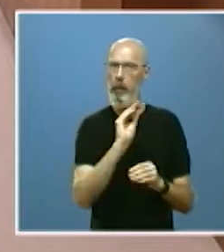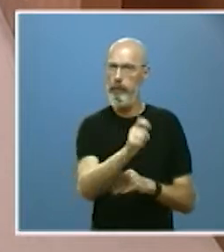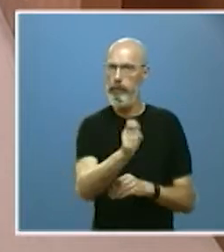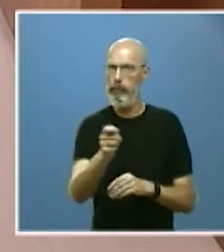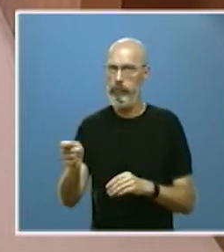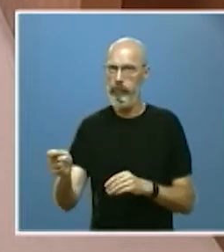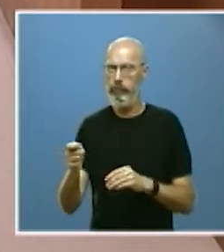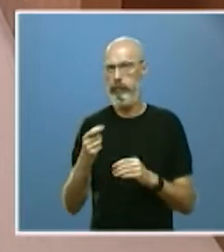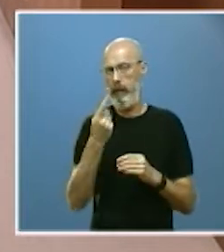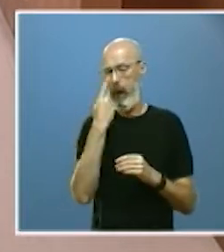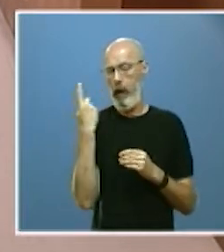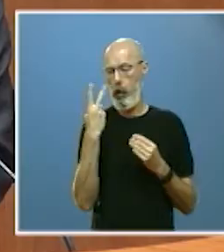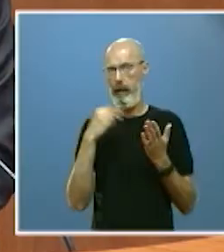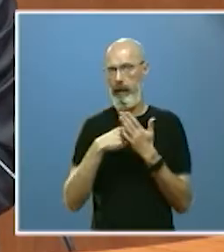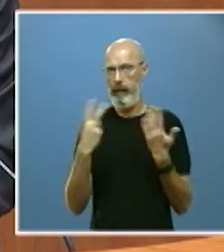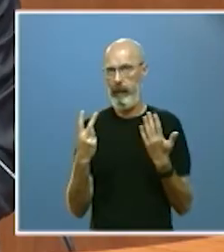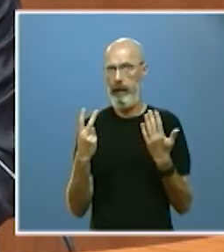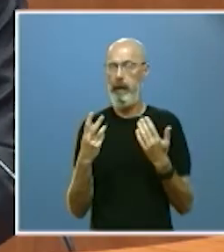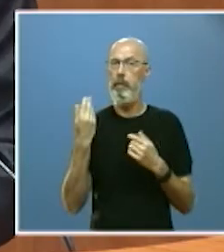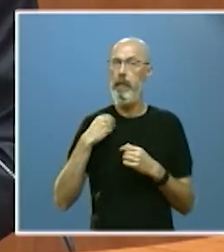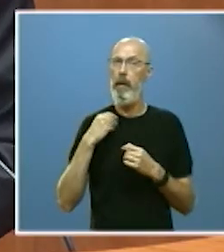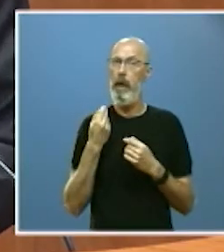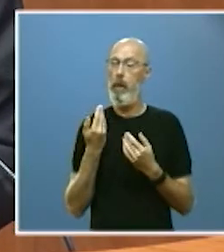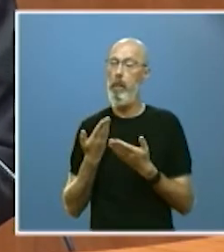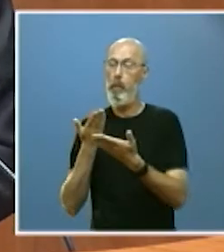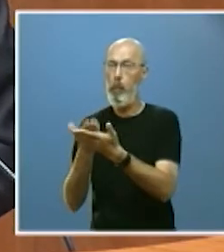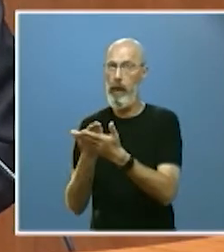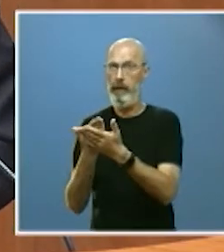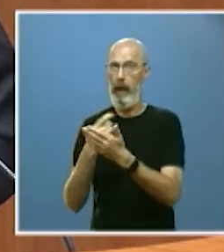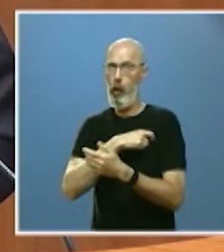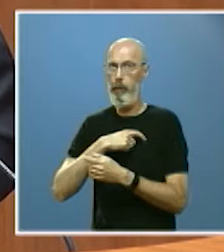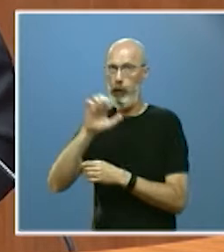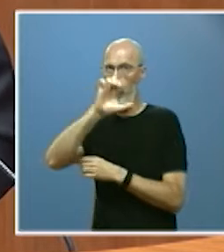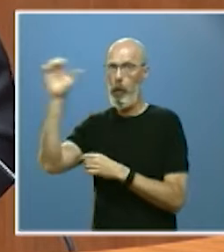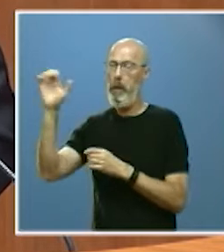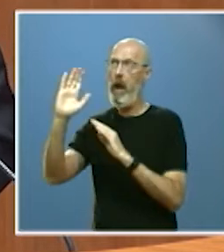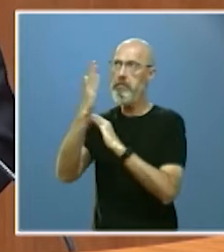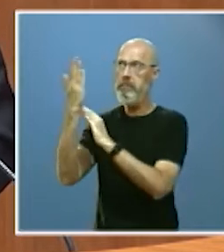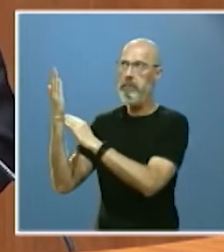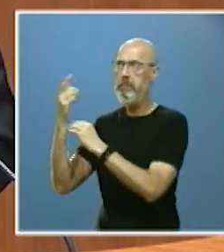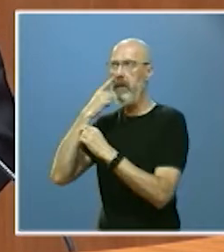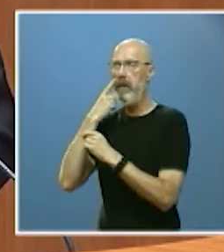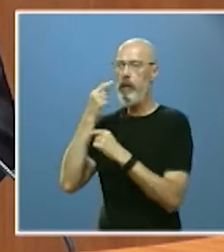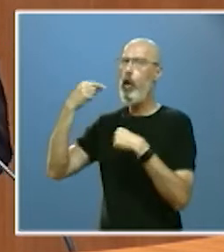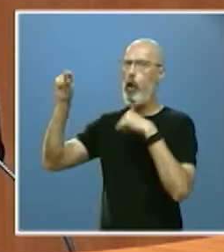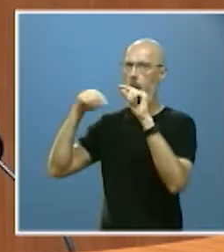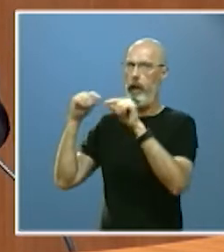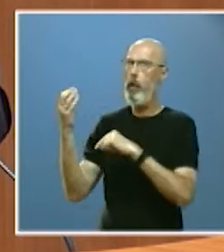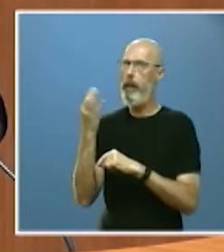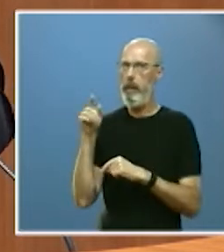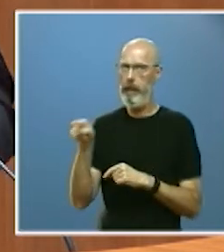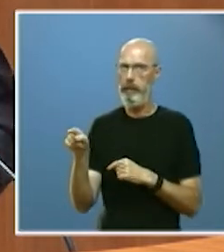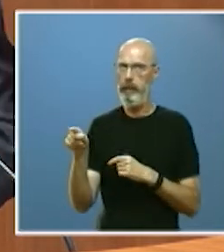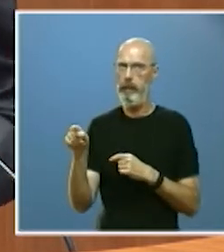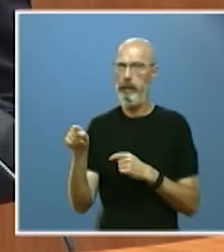propuestas tanto presupuestarias como de regulación que ya ha avanzado la Comisión Europea tienen aspectos que se deben corregir. A tal fin,